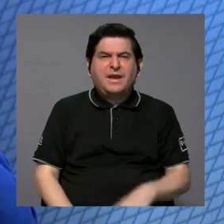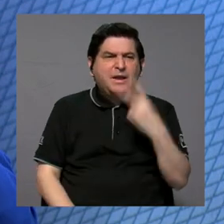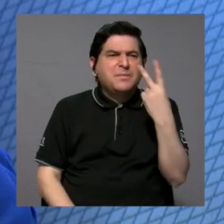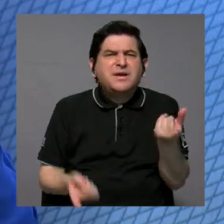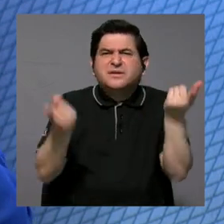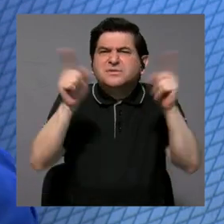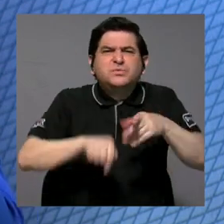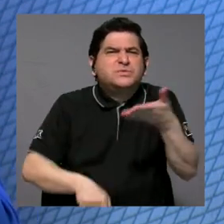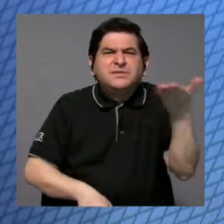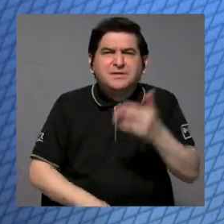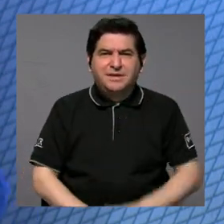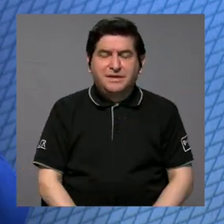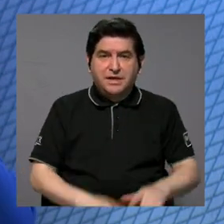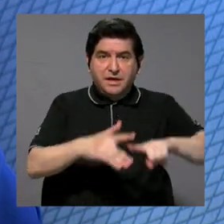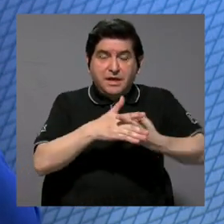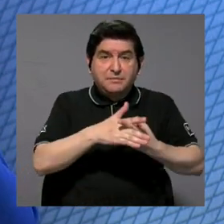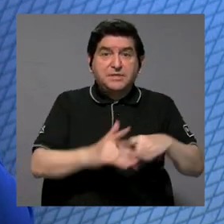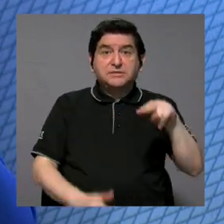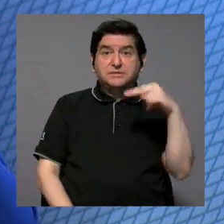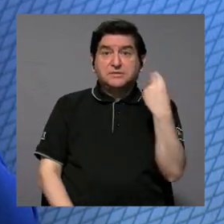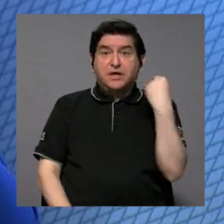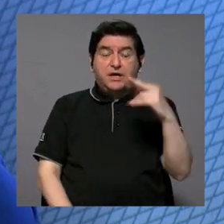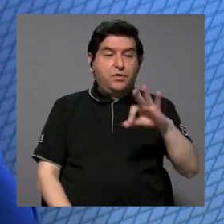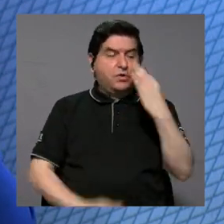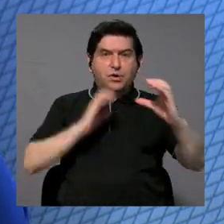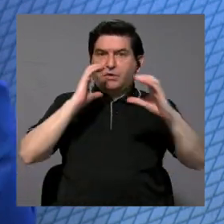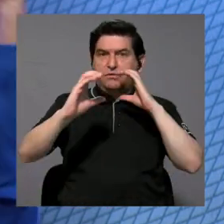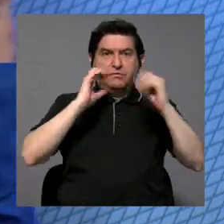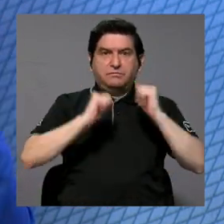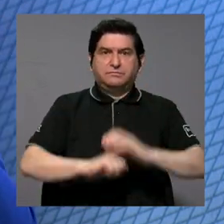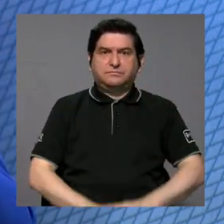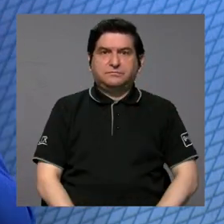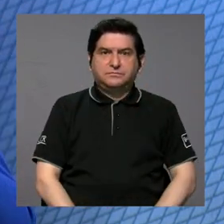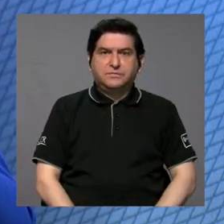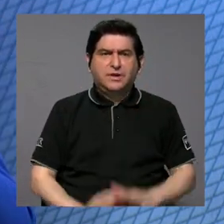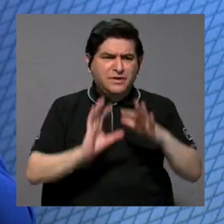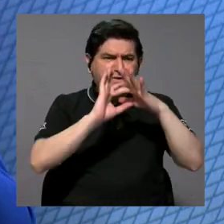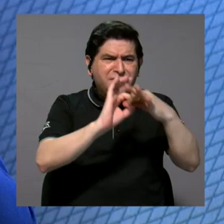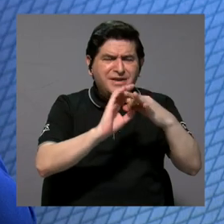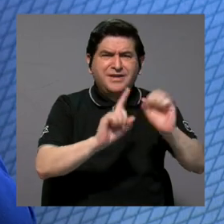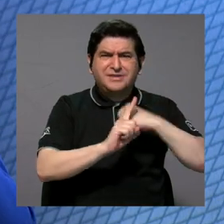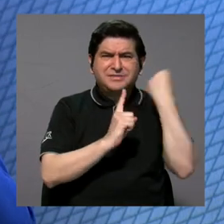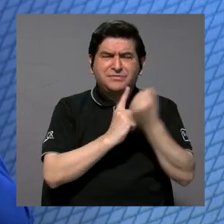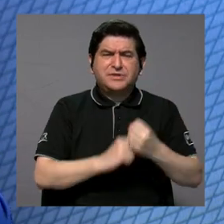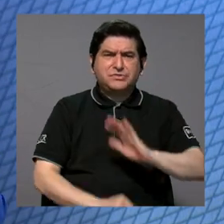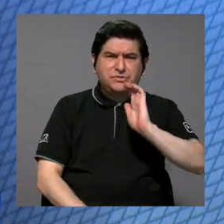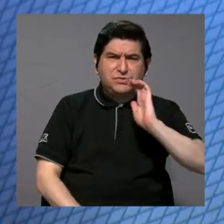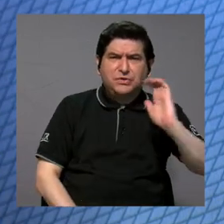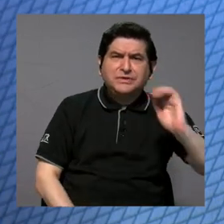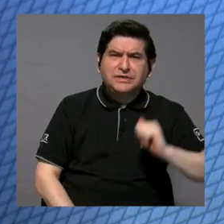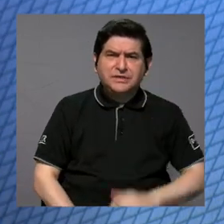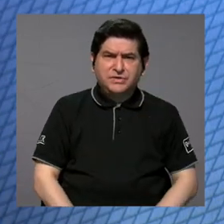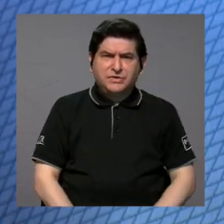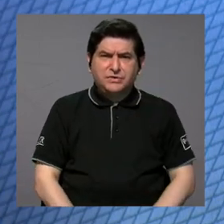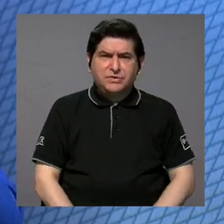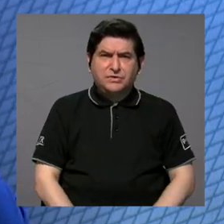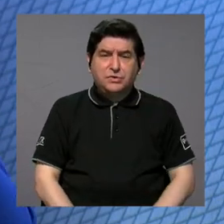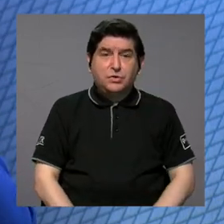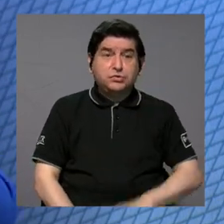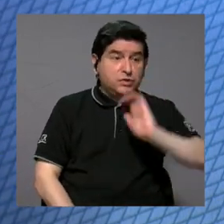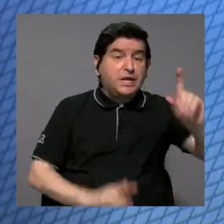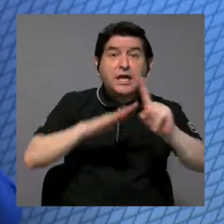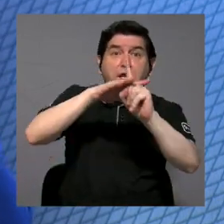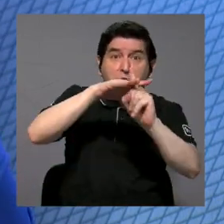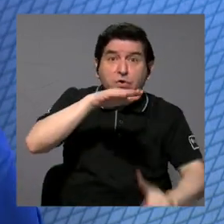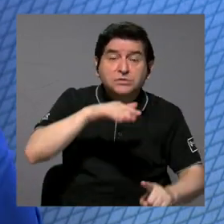pasaba porque empezaron a salir noticias en los medios de comunicación, ¿verdad? Sobre situaciones de niños o esta cosa, de niños desaparecidos.